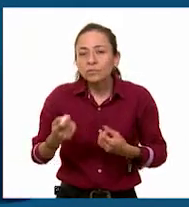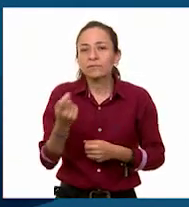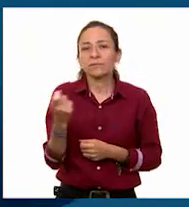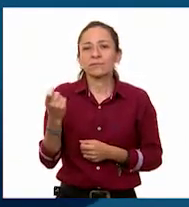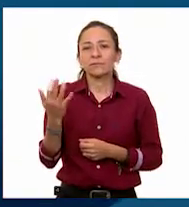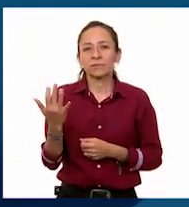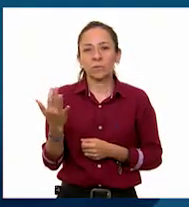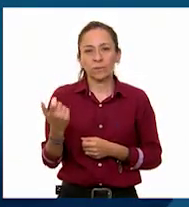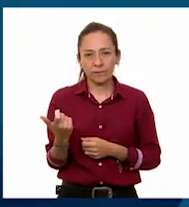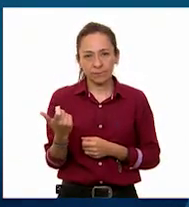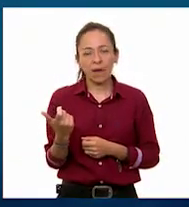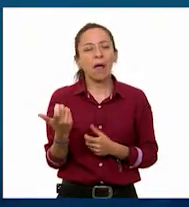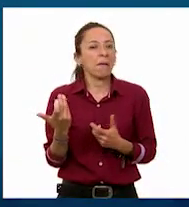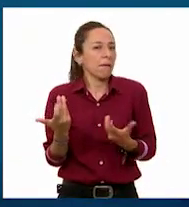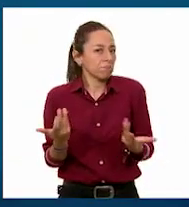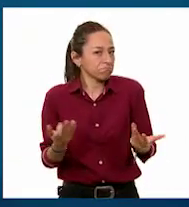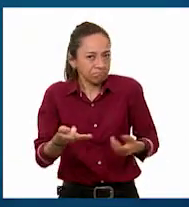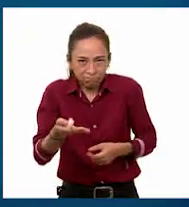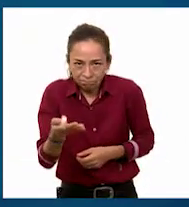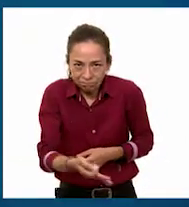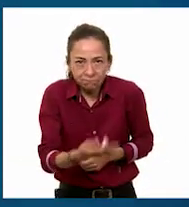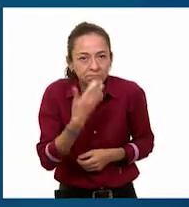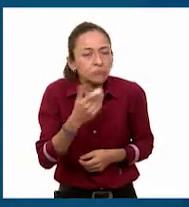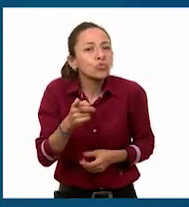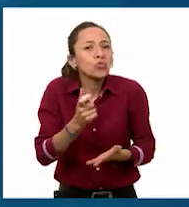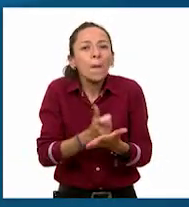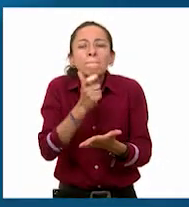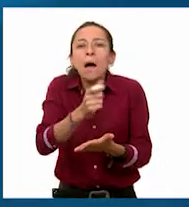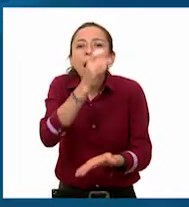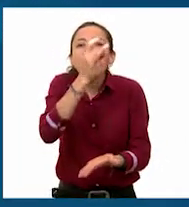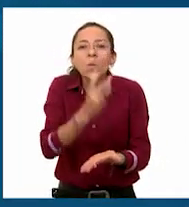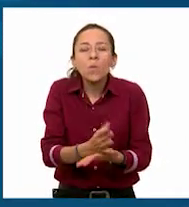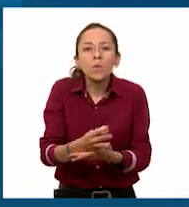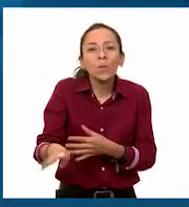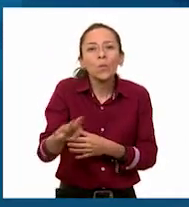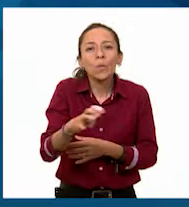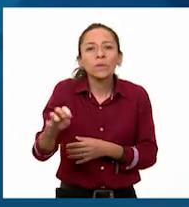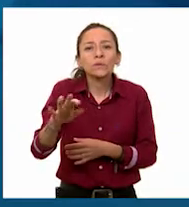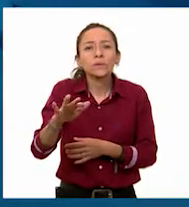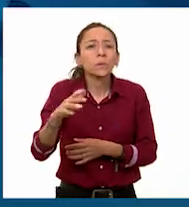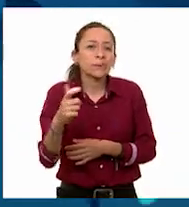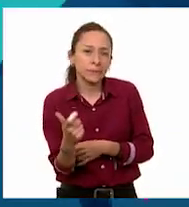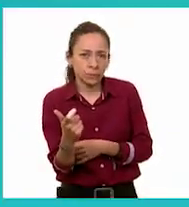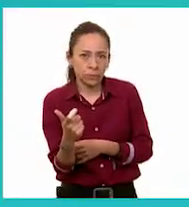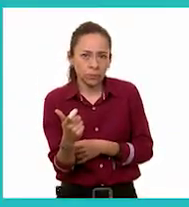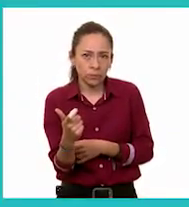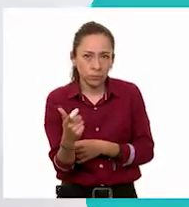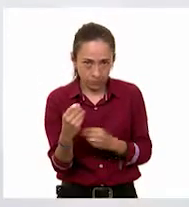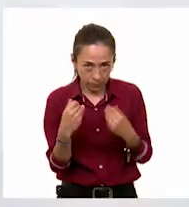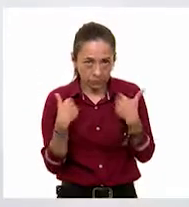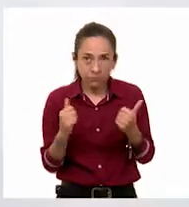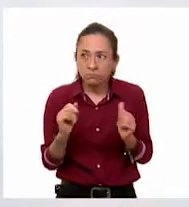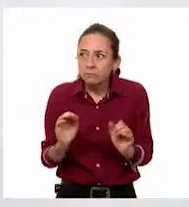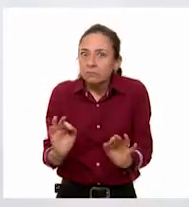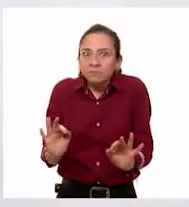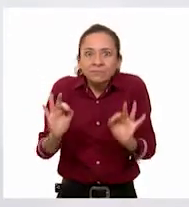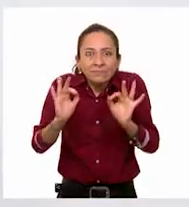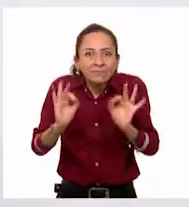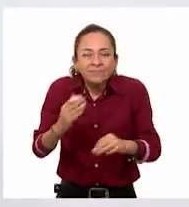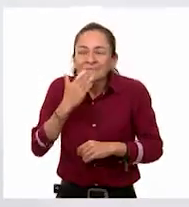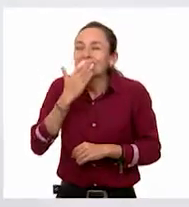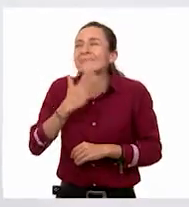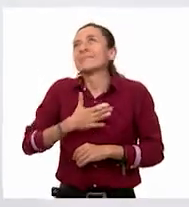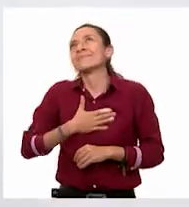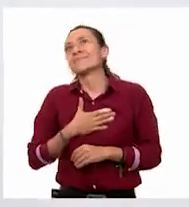Entonces, efectivamente, solamente pagarías 450 pesos, Jenny. ¡Perfecto! ¡Ay,